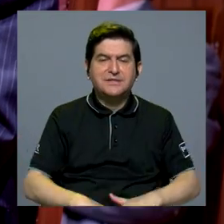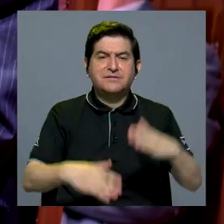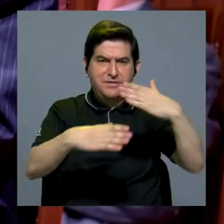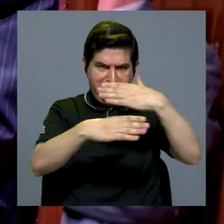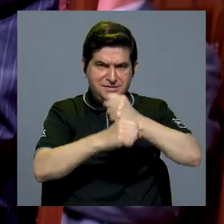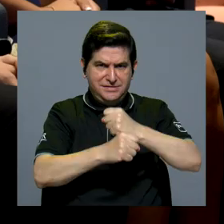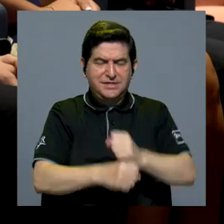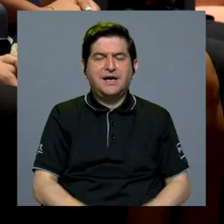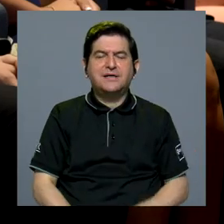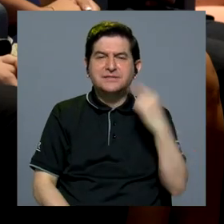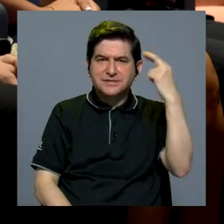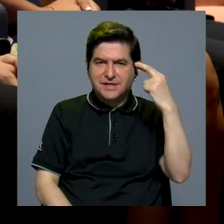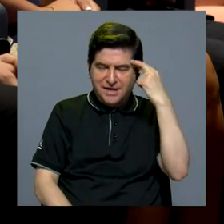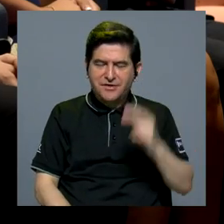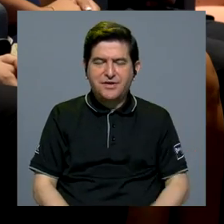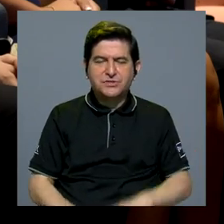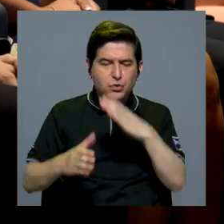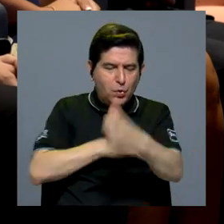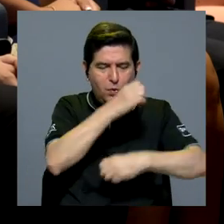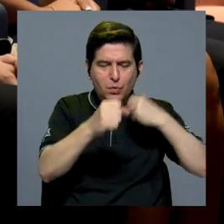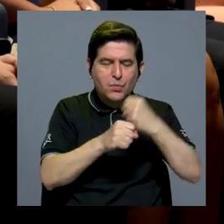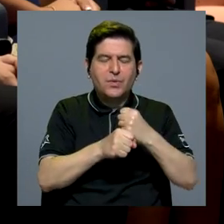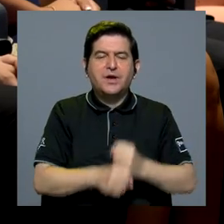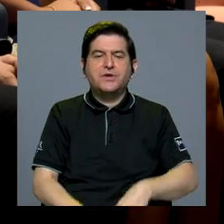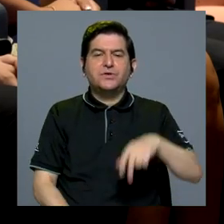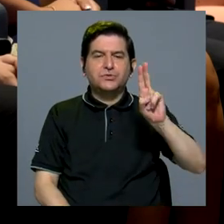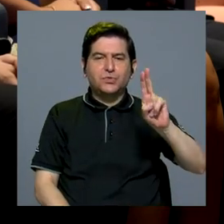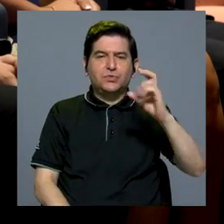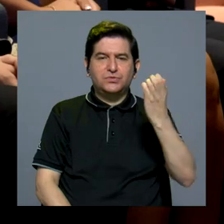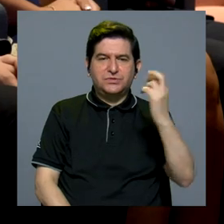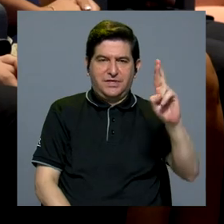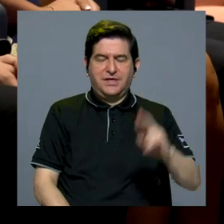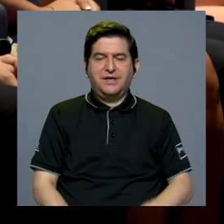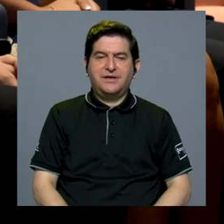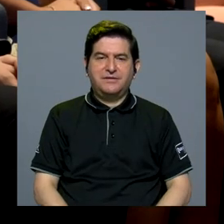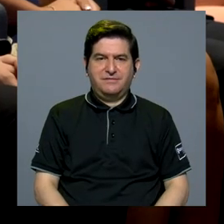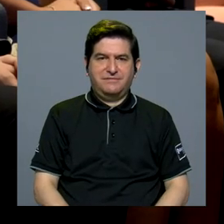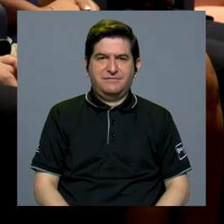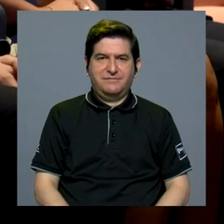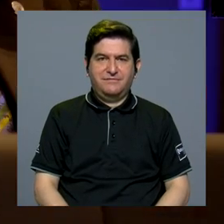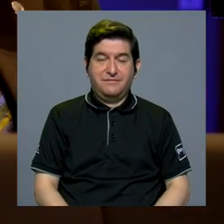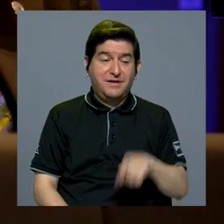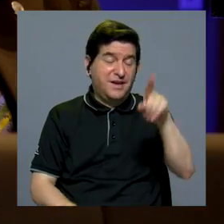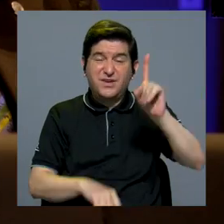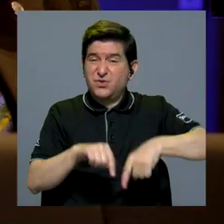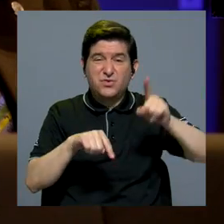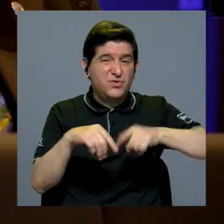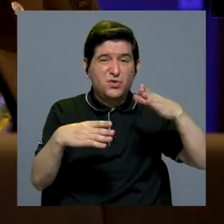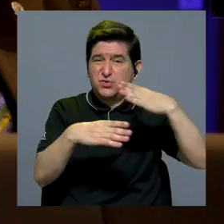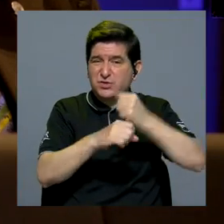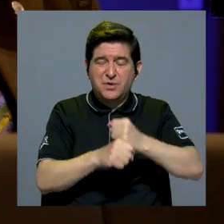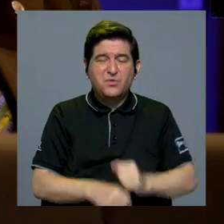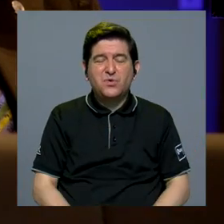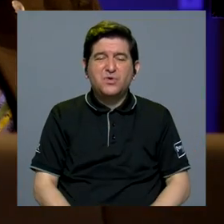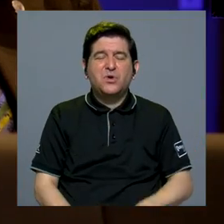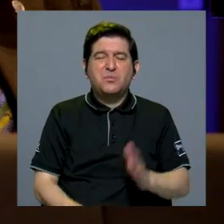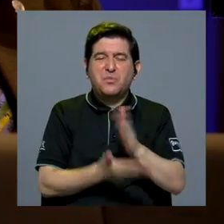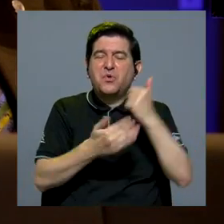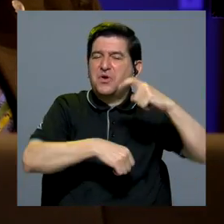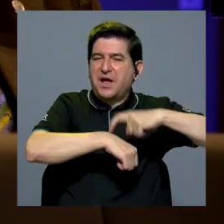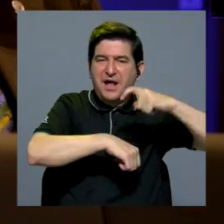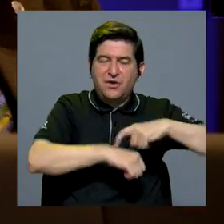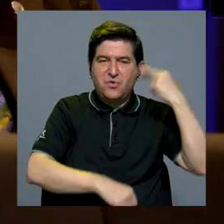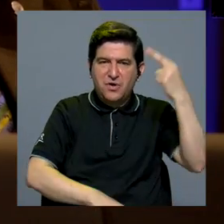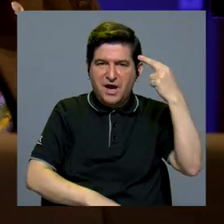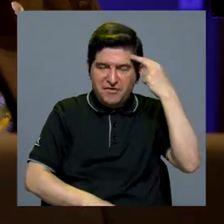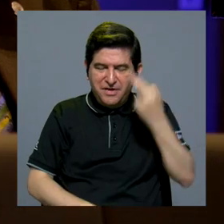celebra con motivo del aniversario de la Universidad de Costa Rica, la cual no pudo realizarse durante algún tiempo